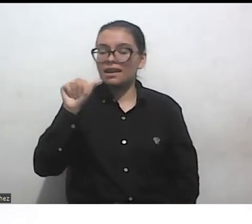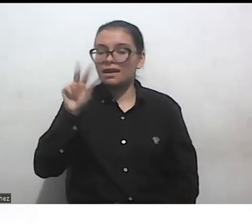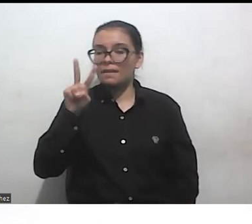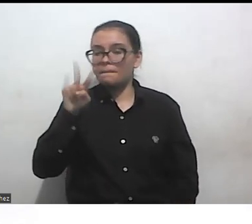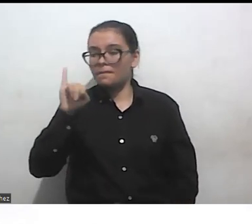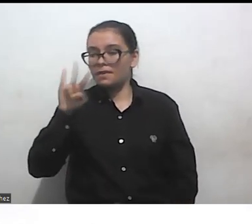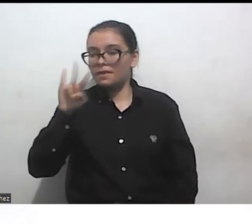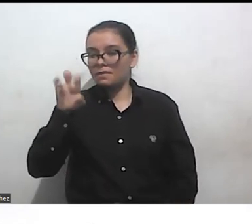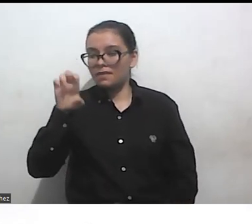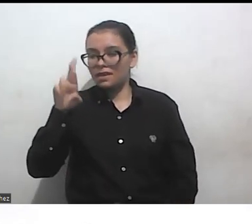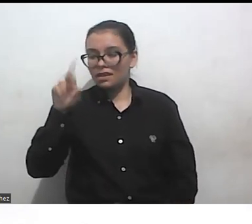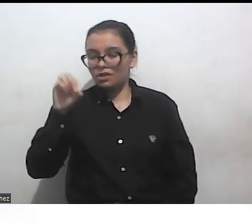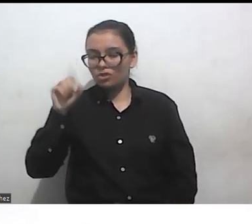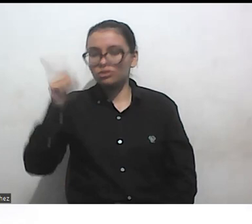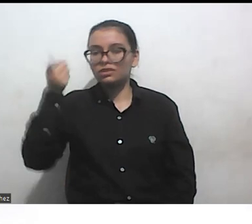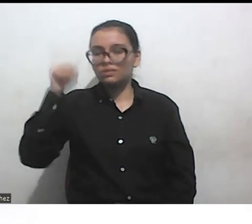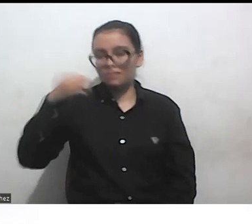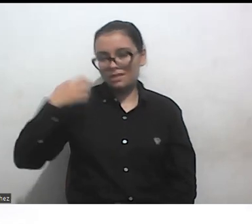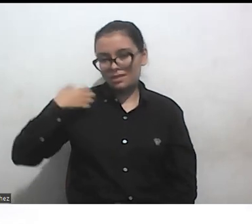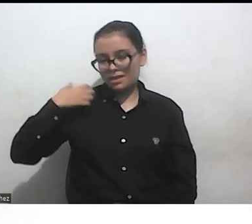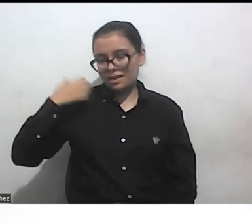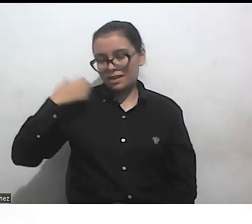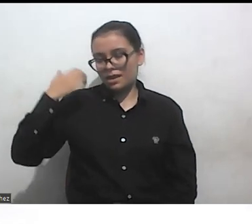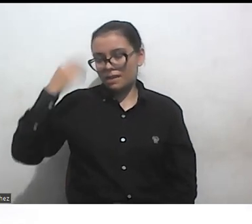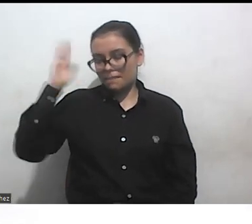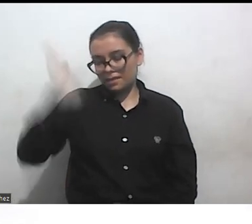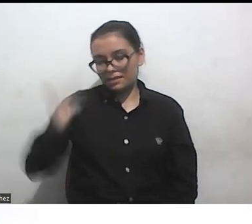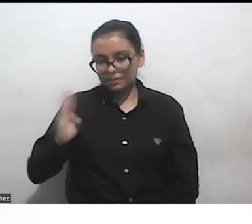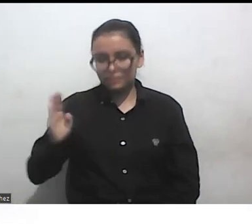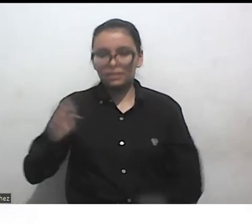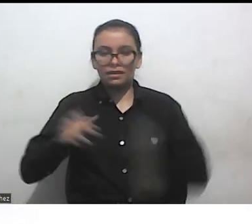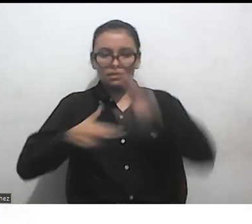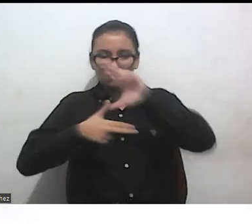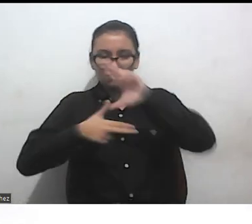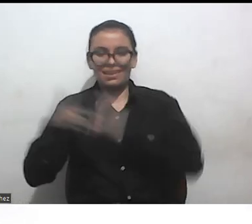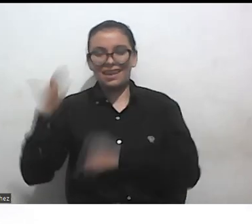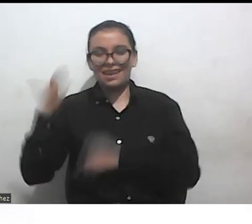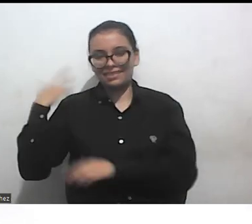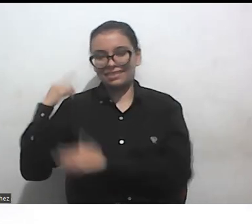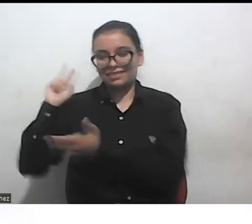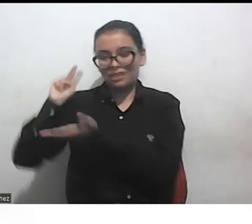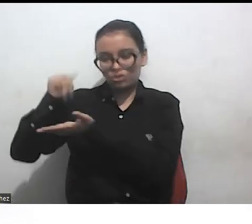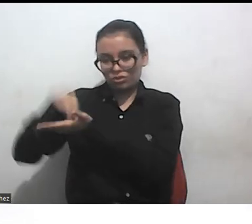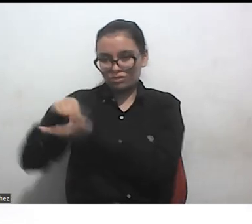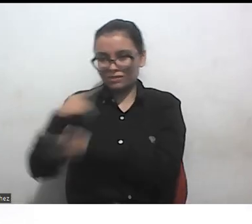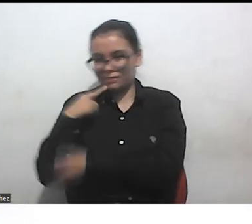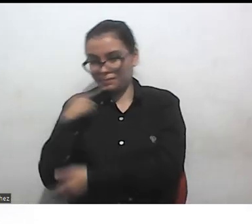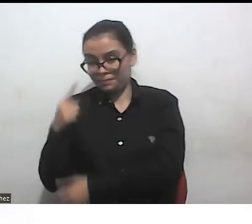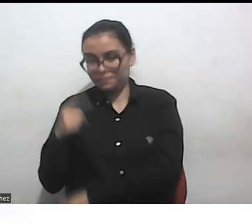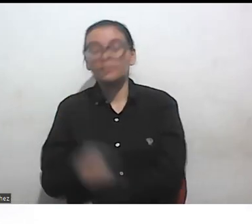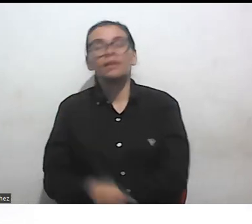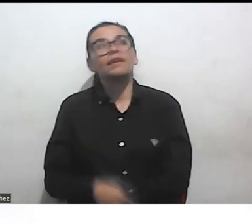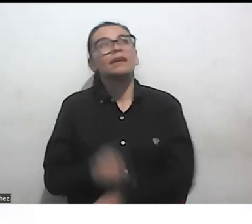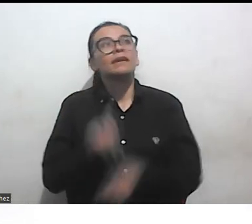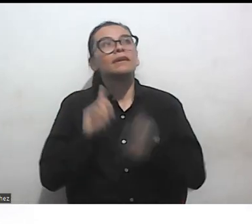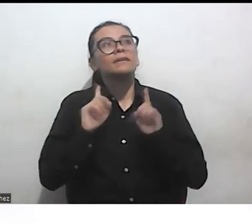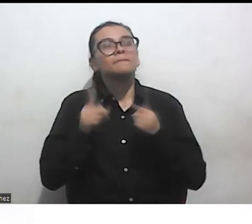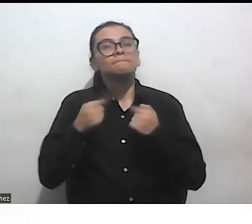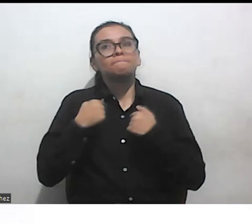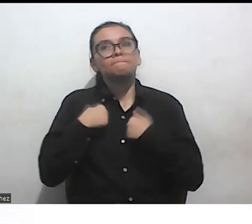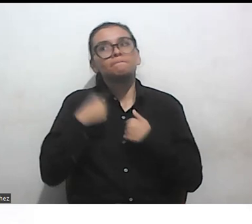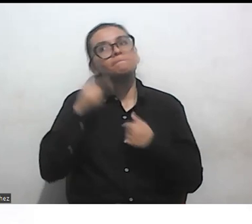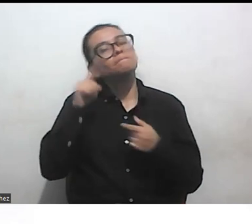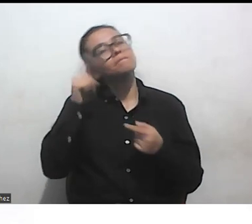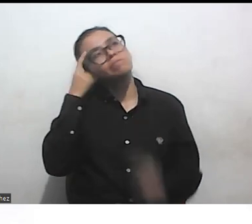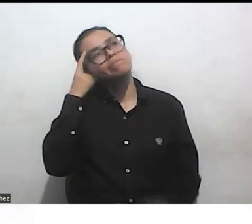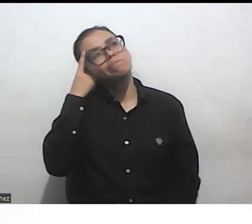brasileras y latinoamericanas que he mencionado creo que hay que pensar en qué cosa exactamente